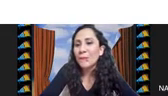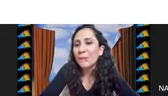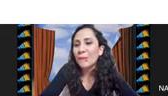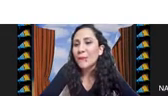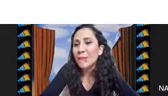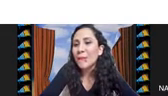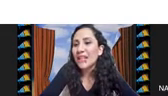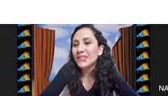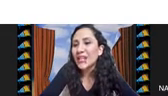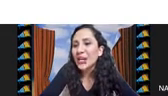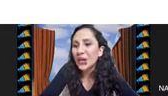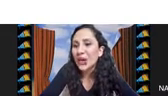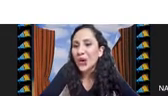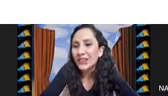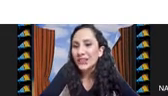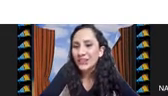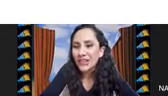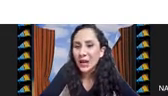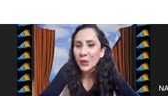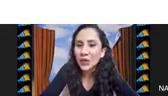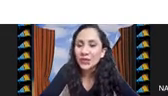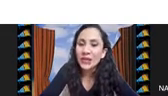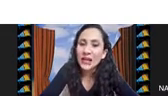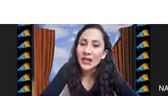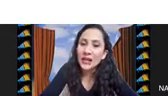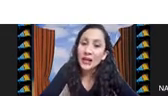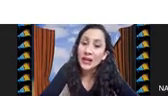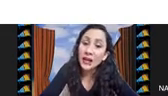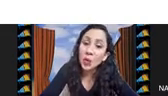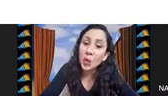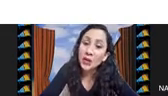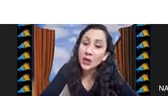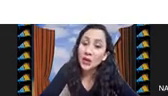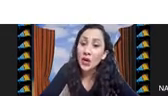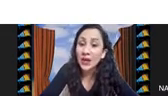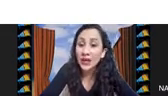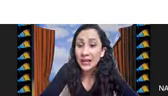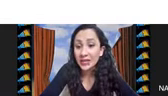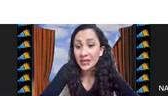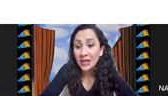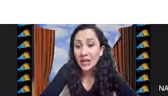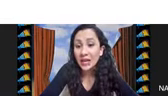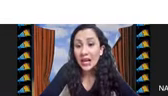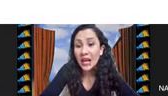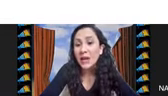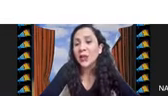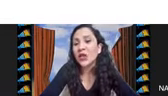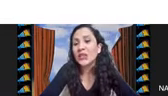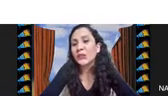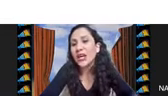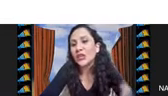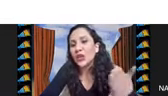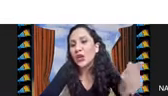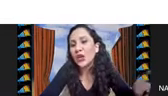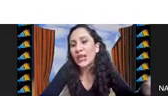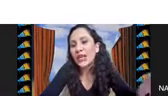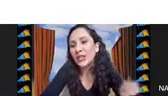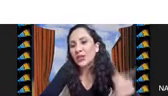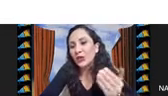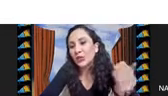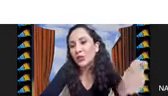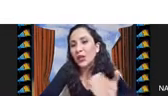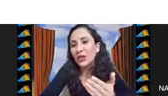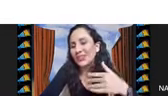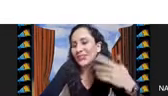más error digamos cuando este hay menor desviación